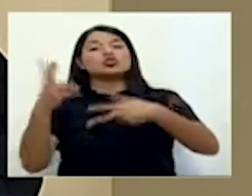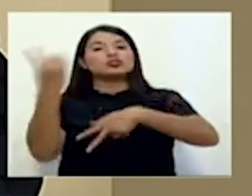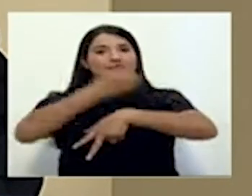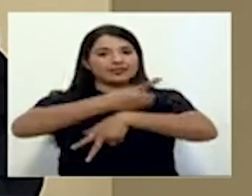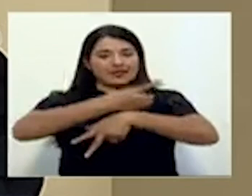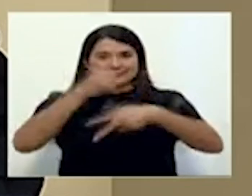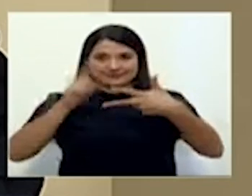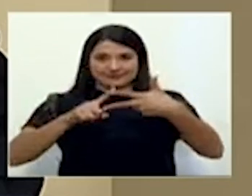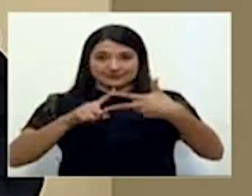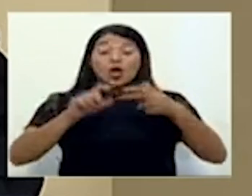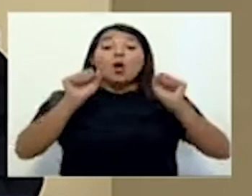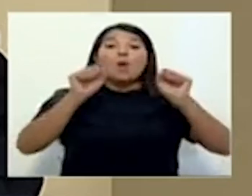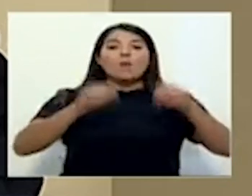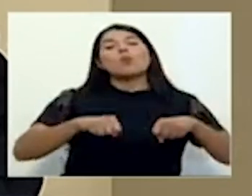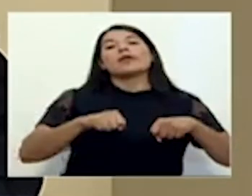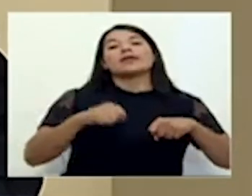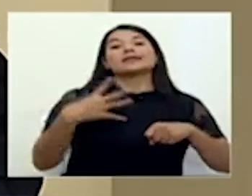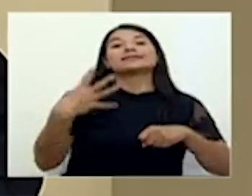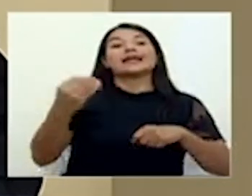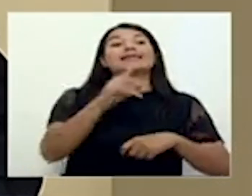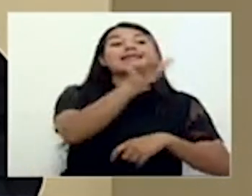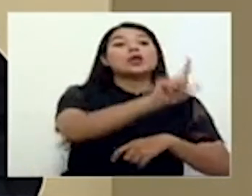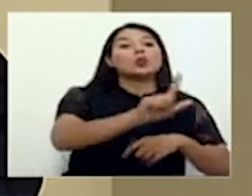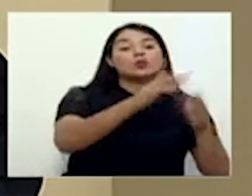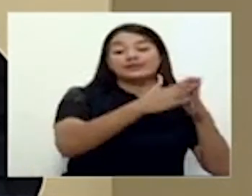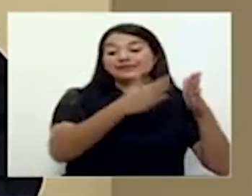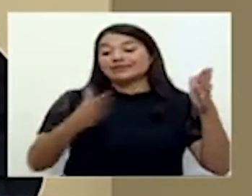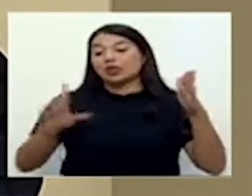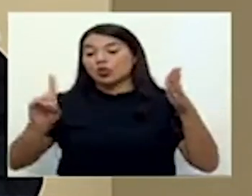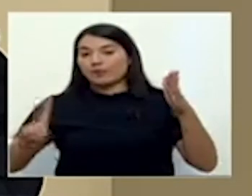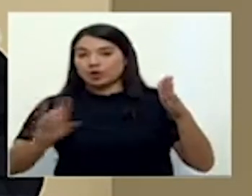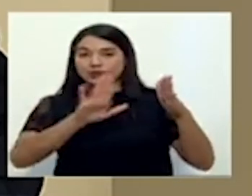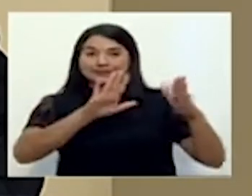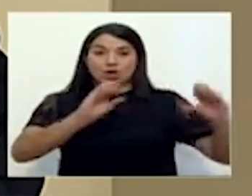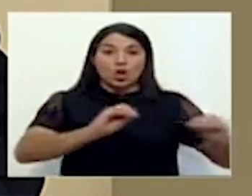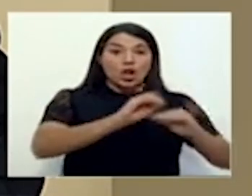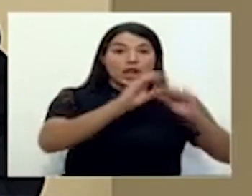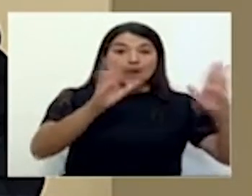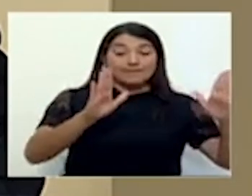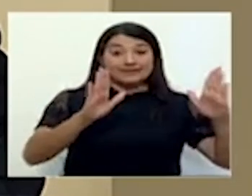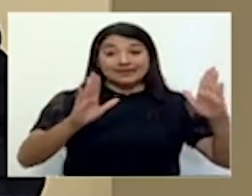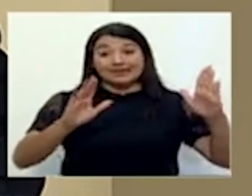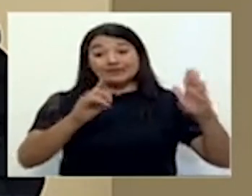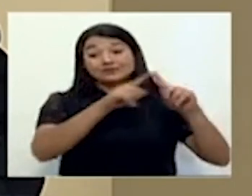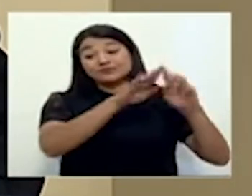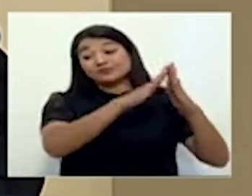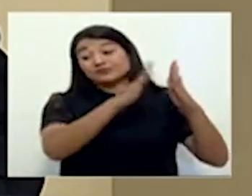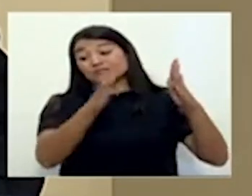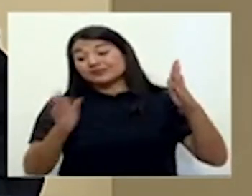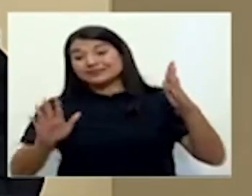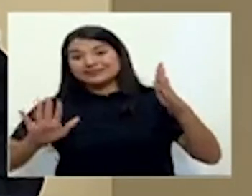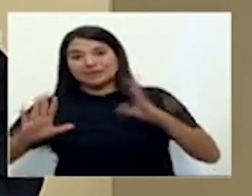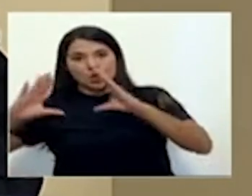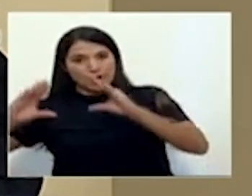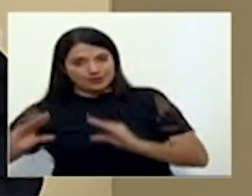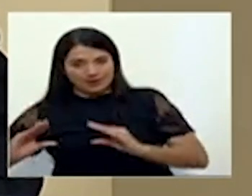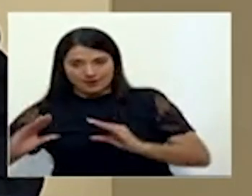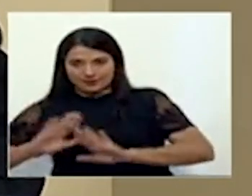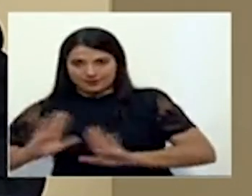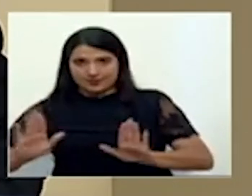de lunes a domingo, de cinco de la mañana a cinco de la tarde, y sólo